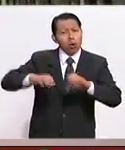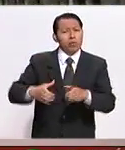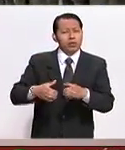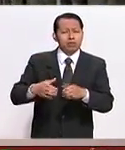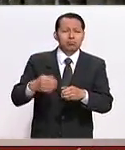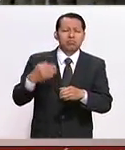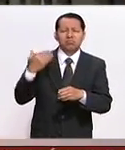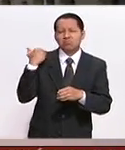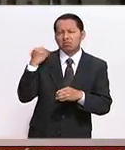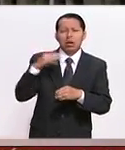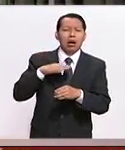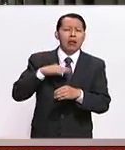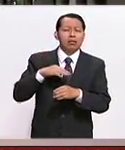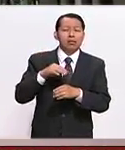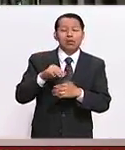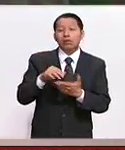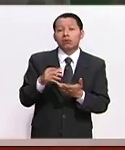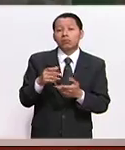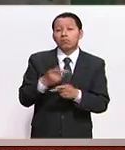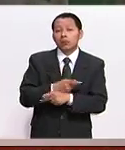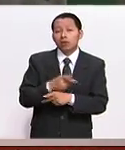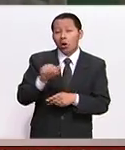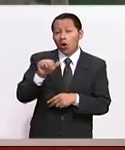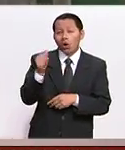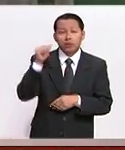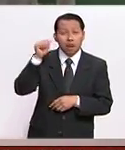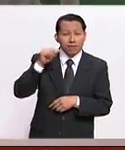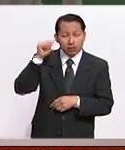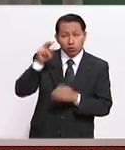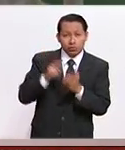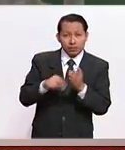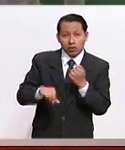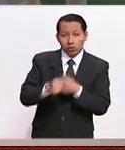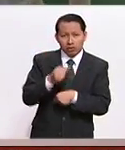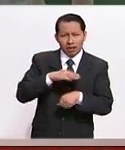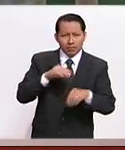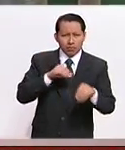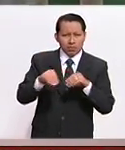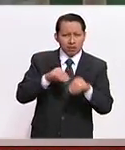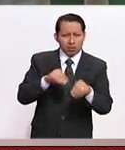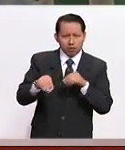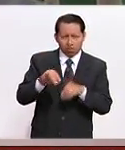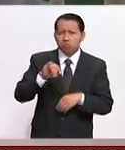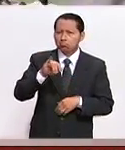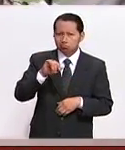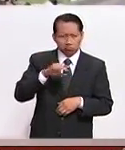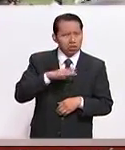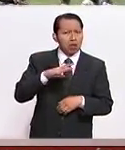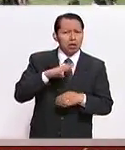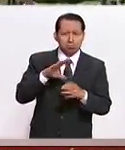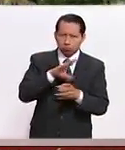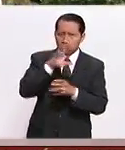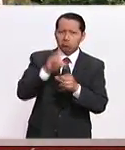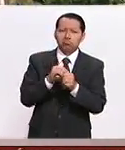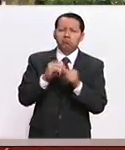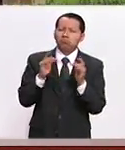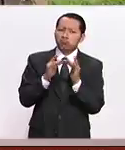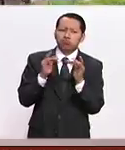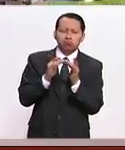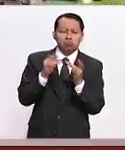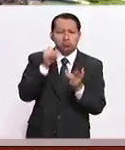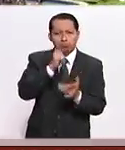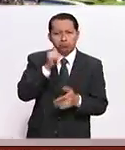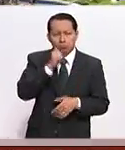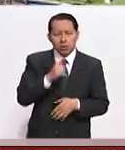reciente que sufrió el 11 de abril de 2011 del movimiento. Entonces, allí estamos muy cercanos. Y, pues,